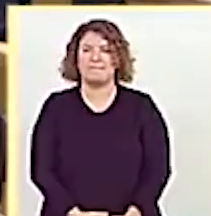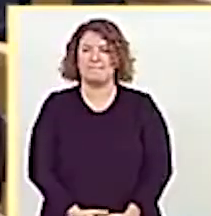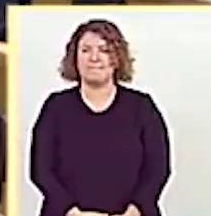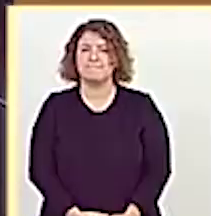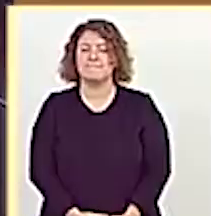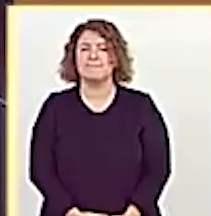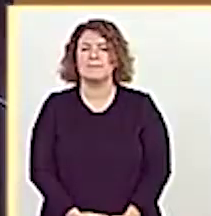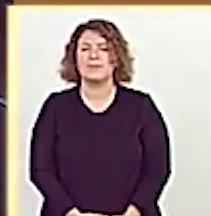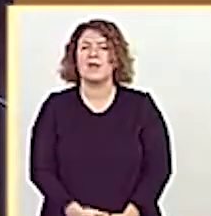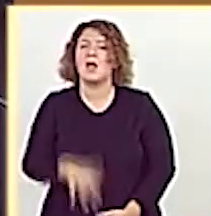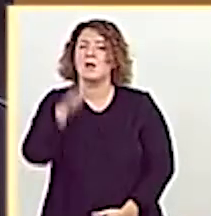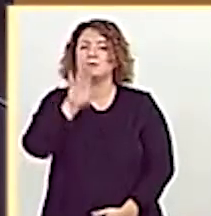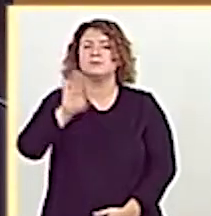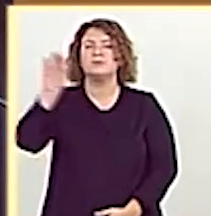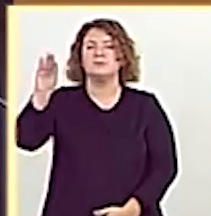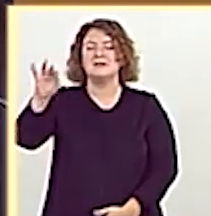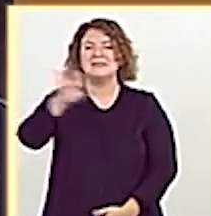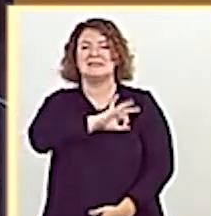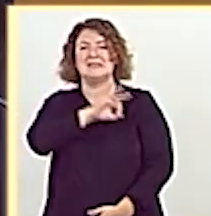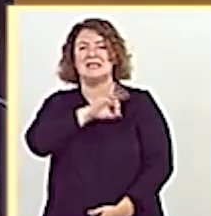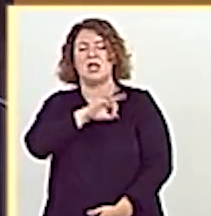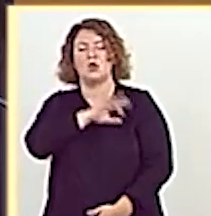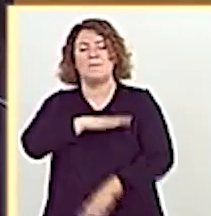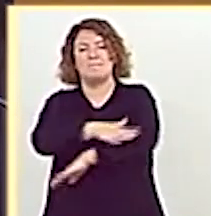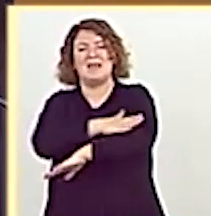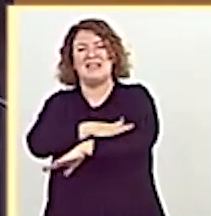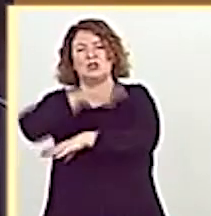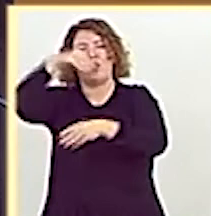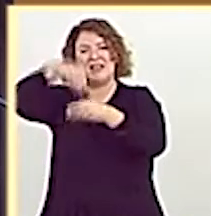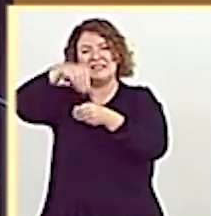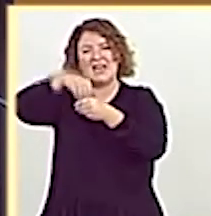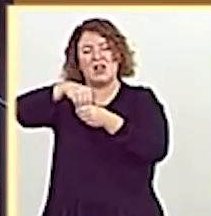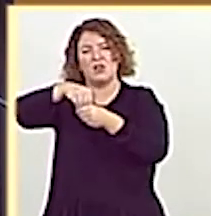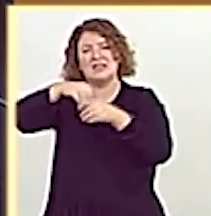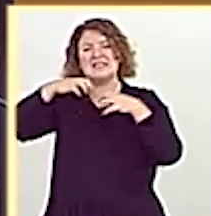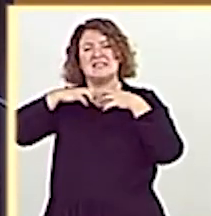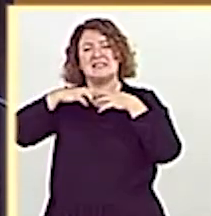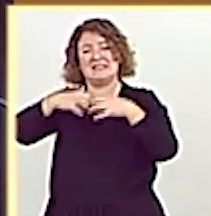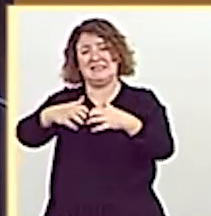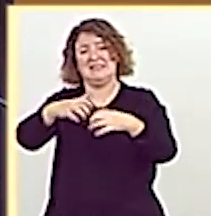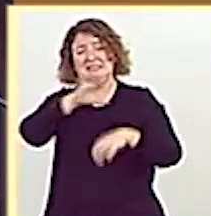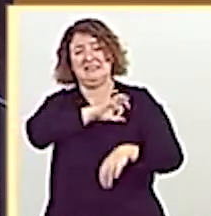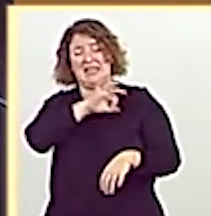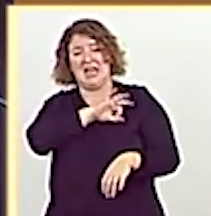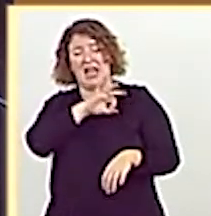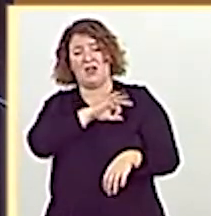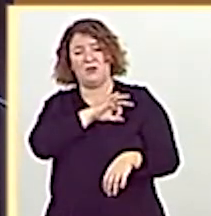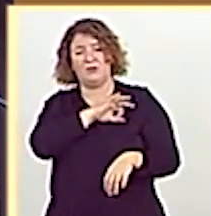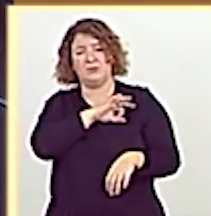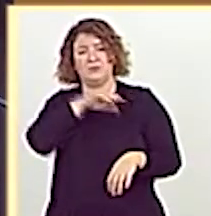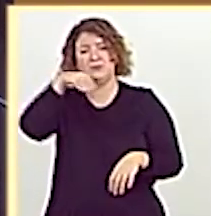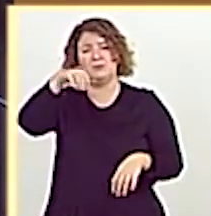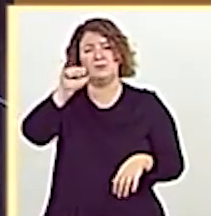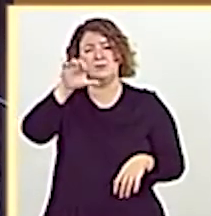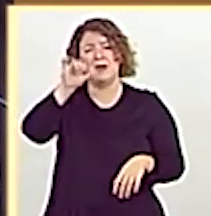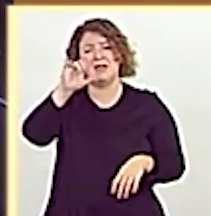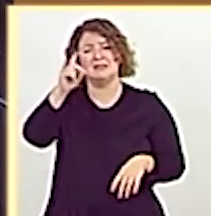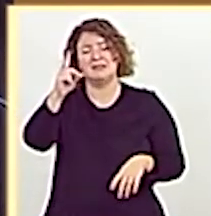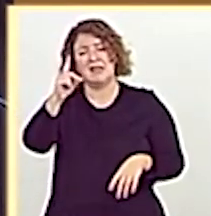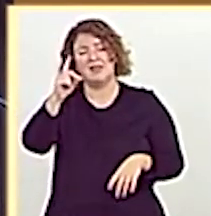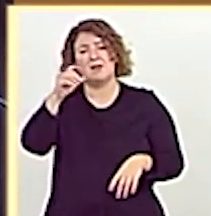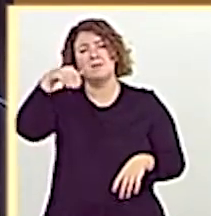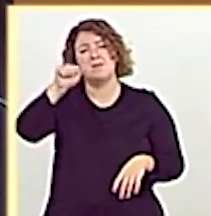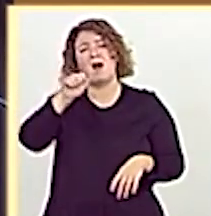Pregunta dirigida al señor ministro del Interior. Pregunta del senador Masí Nahar del Grupo Parlamentario Esquerra